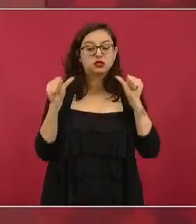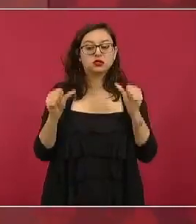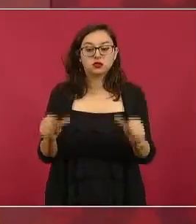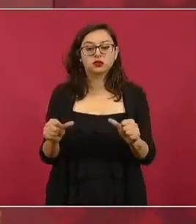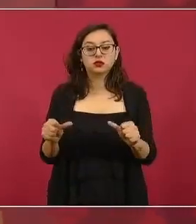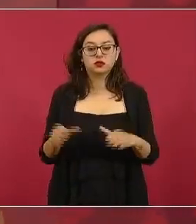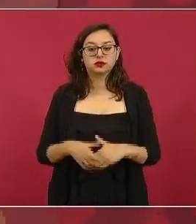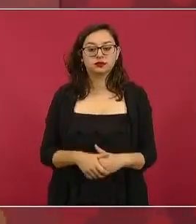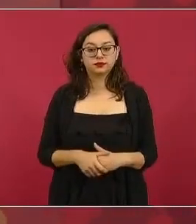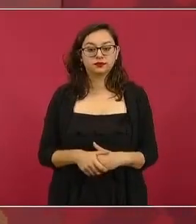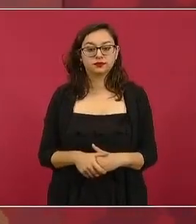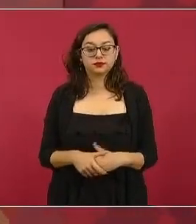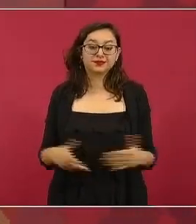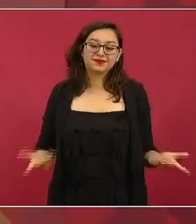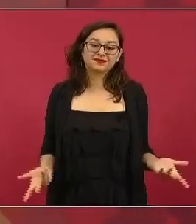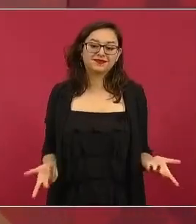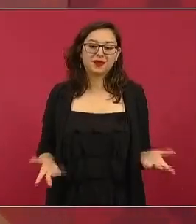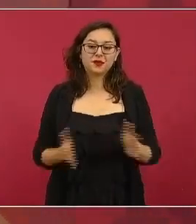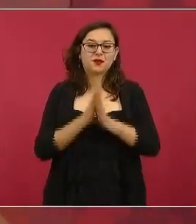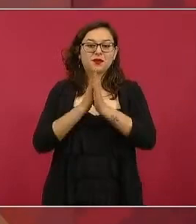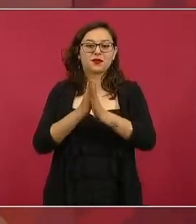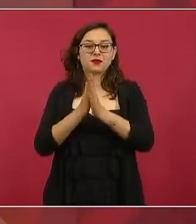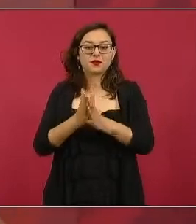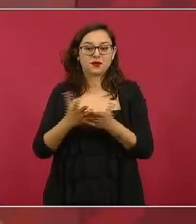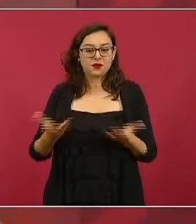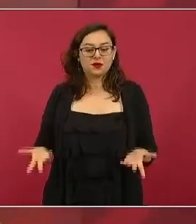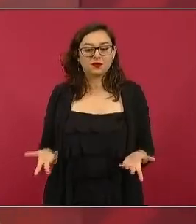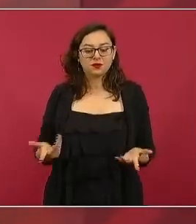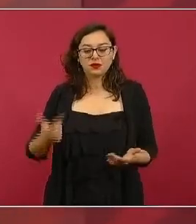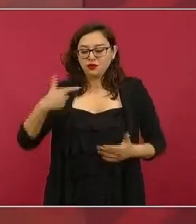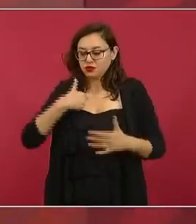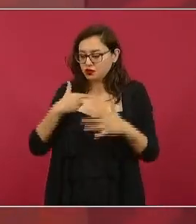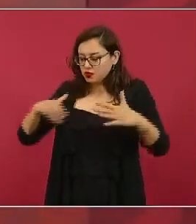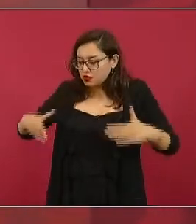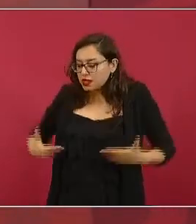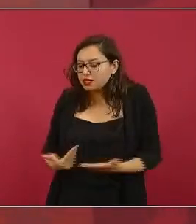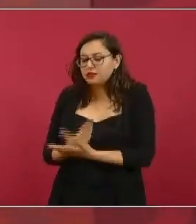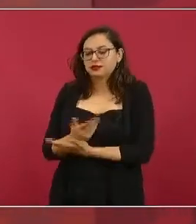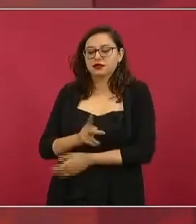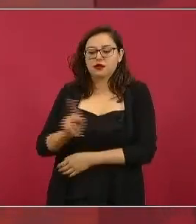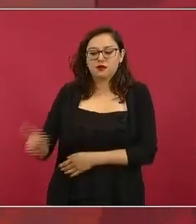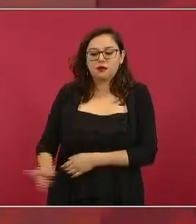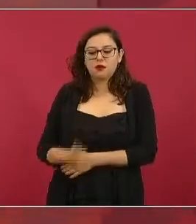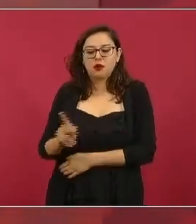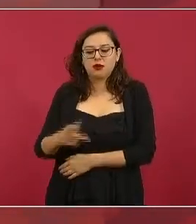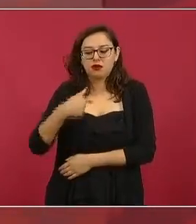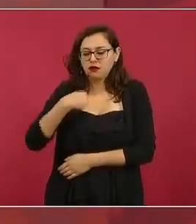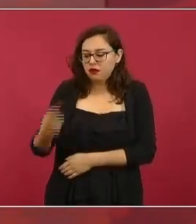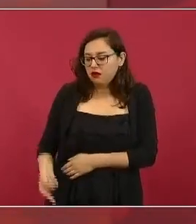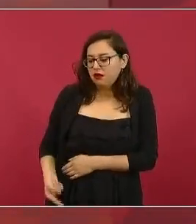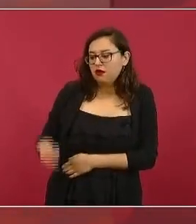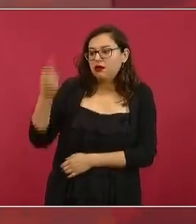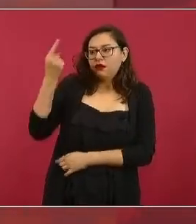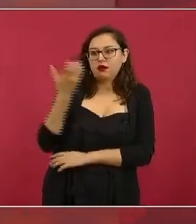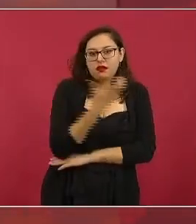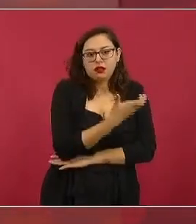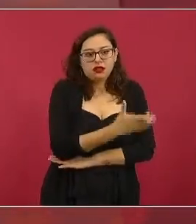nací en un pueblo me crié en el campo y aprendí